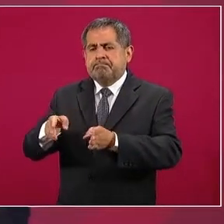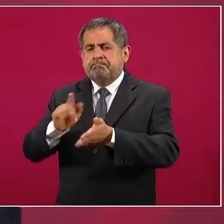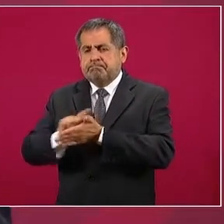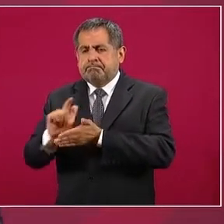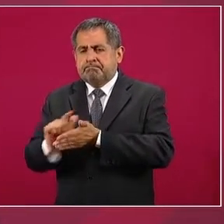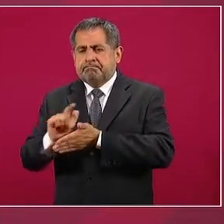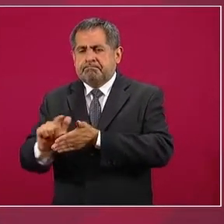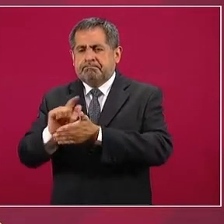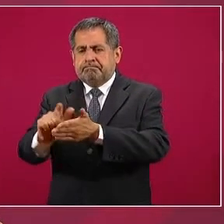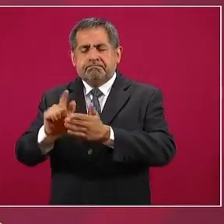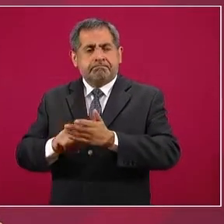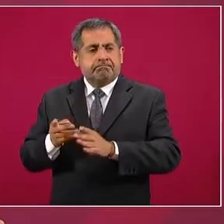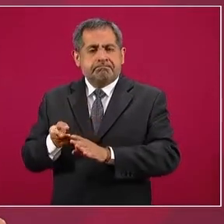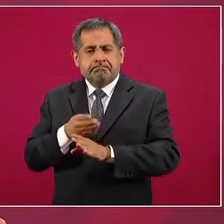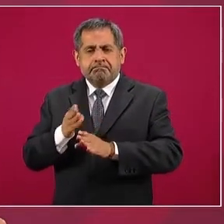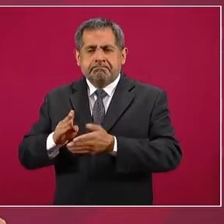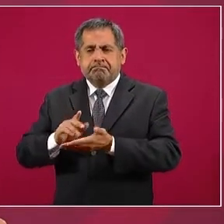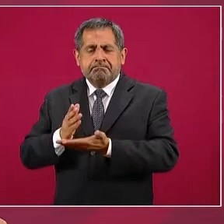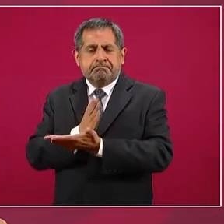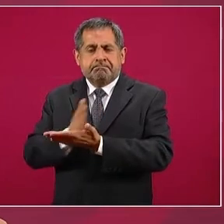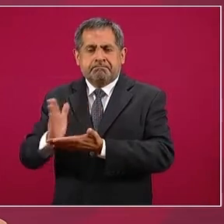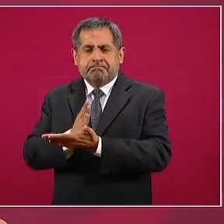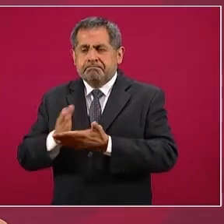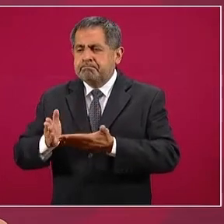desasolvando los ríos.